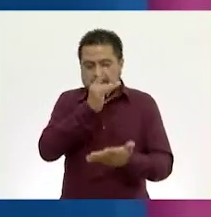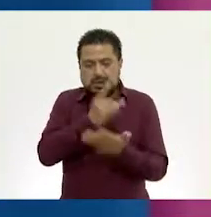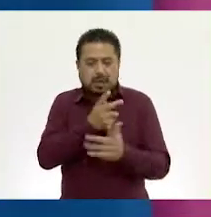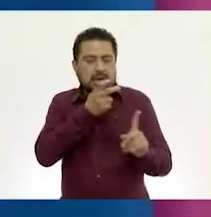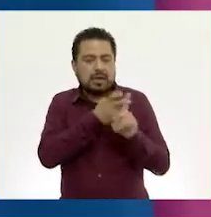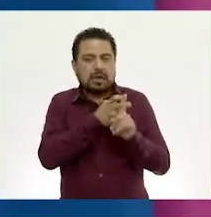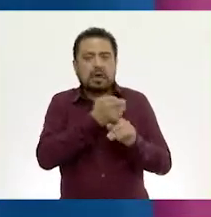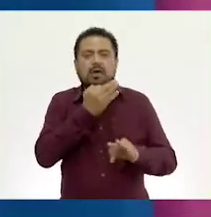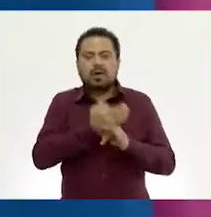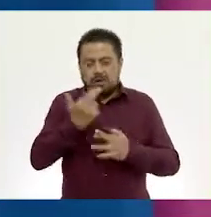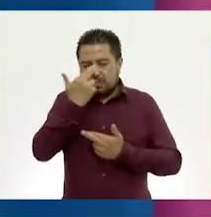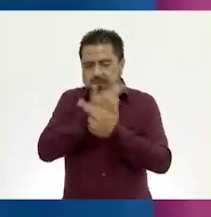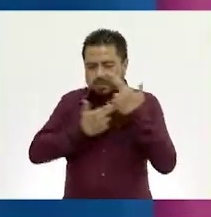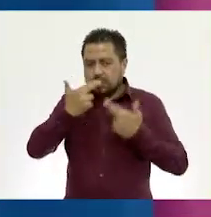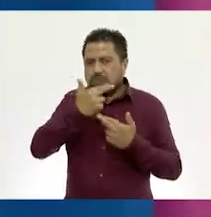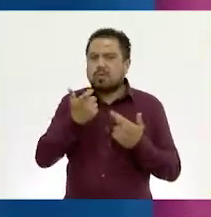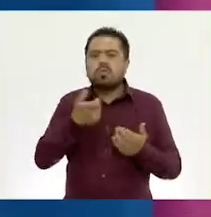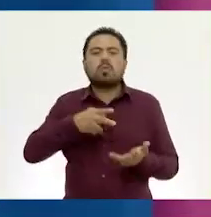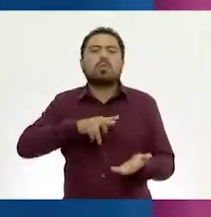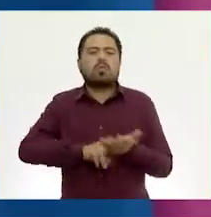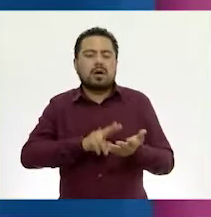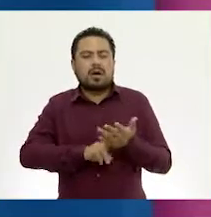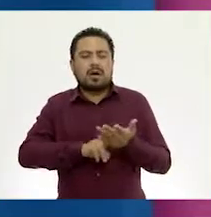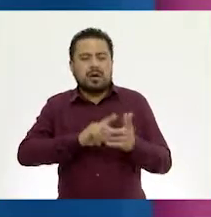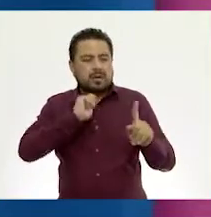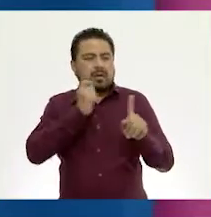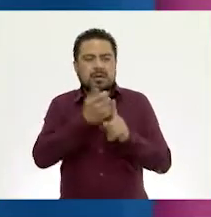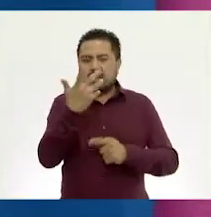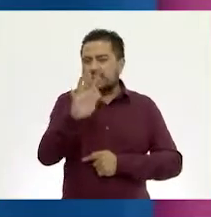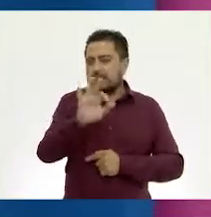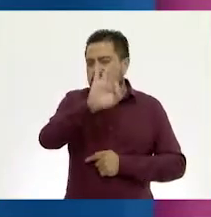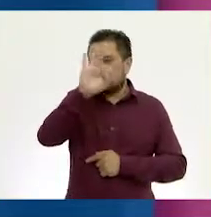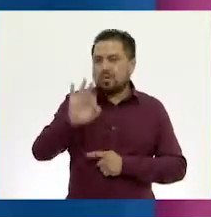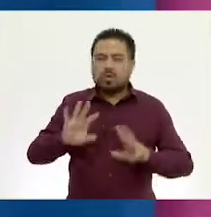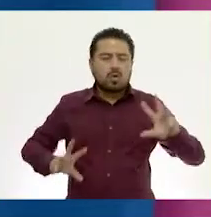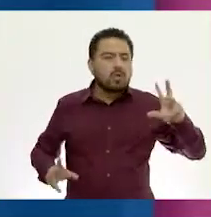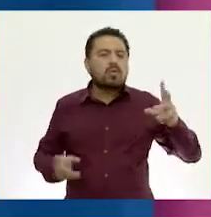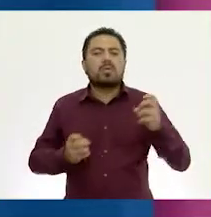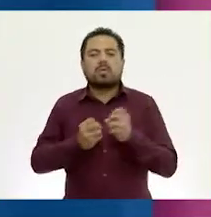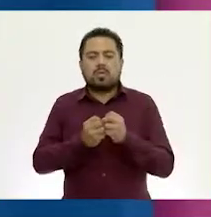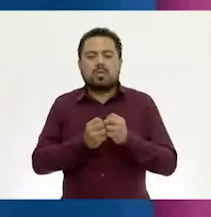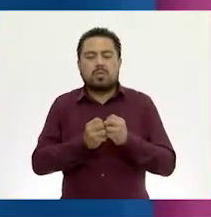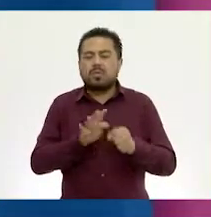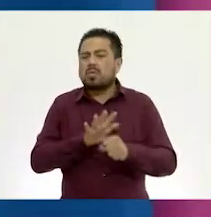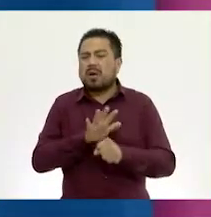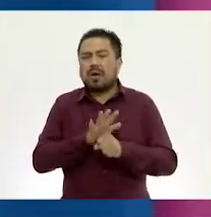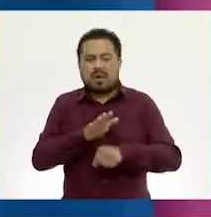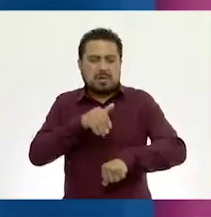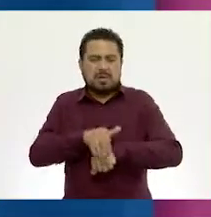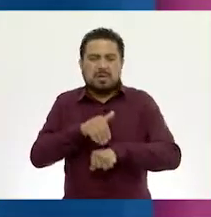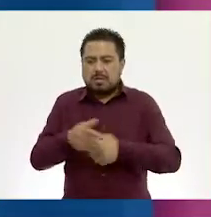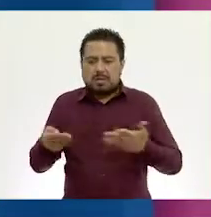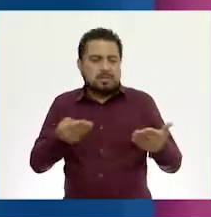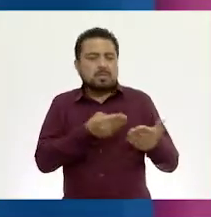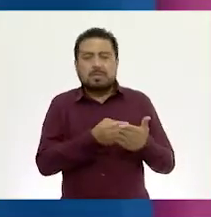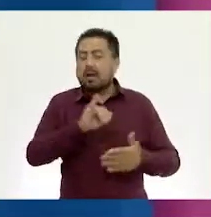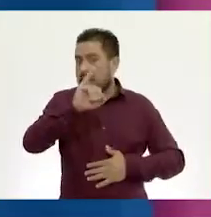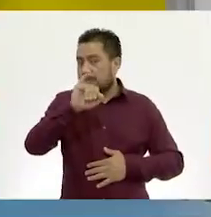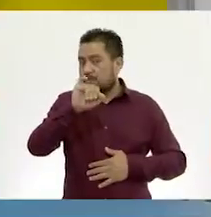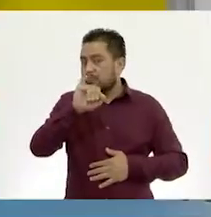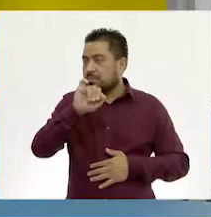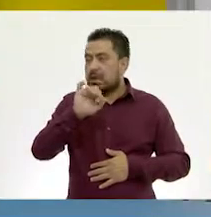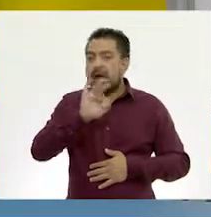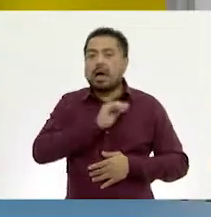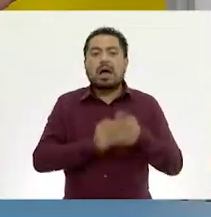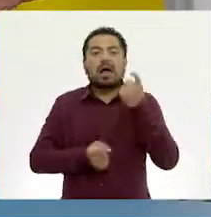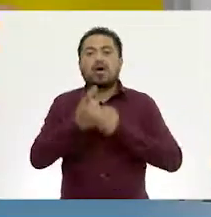sino que empiecen a repasar cuánto sería el 10% de, pues, cualquier cifra que les den. Sí, al fin ya vimos que